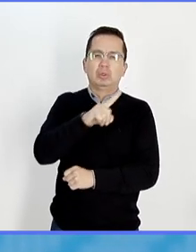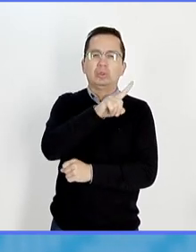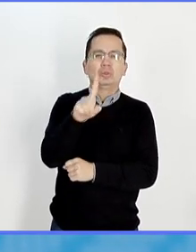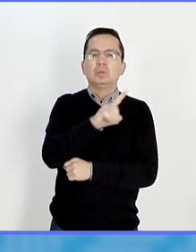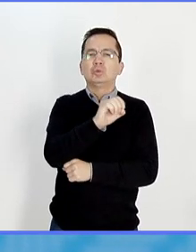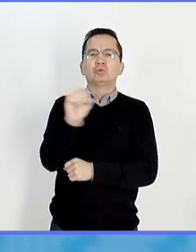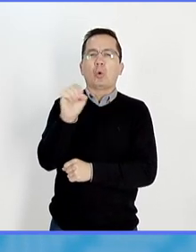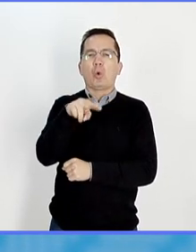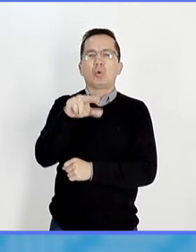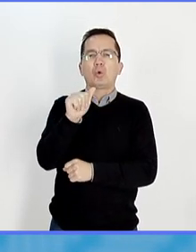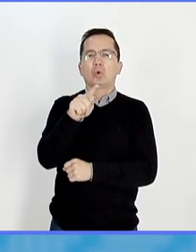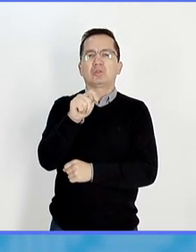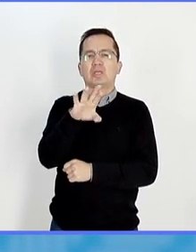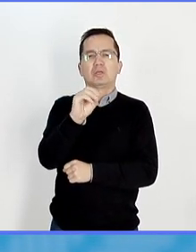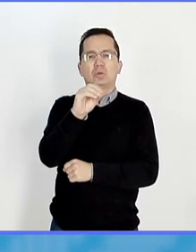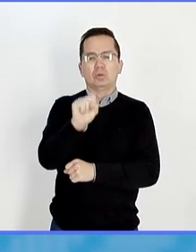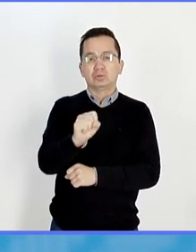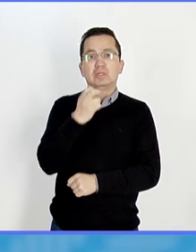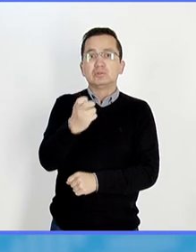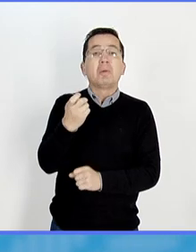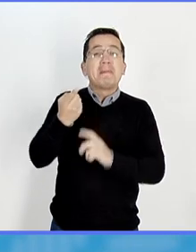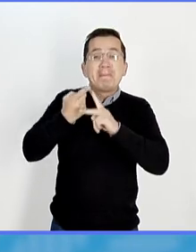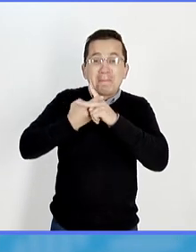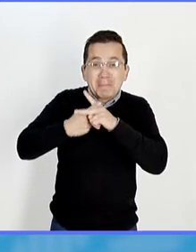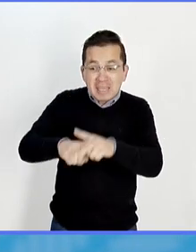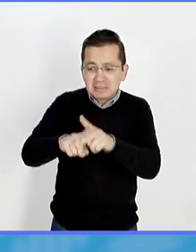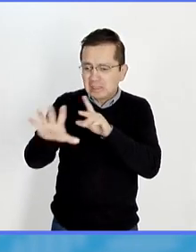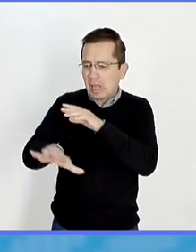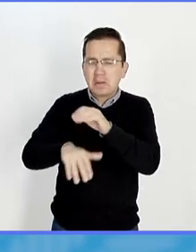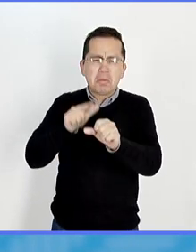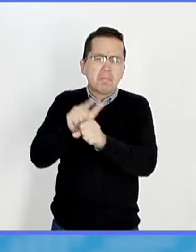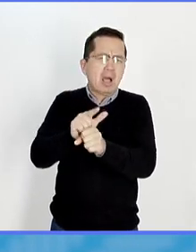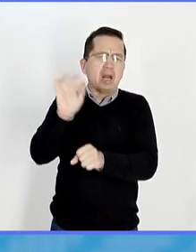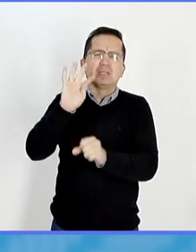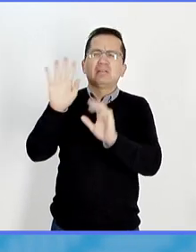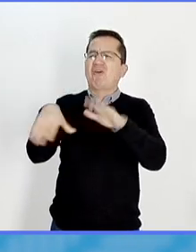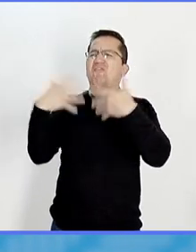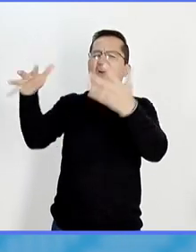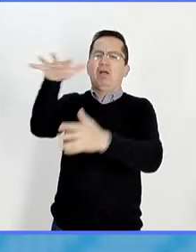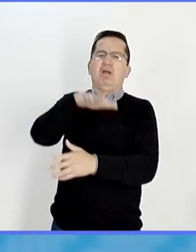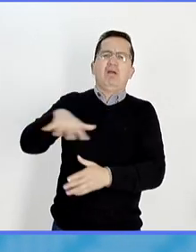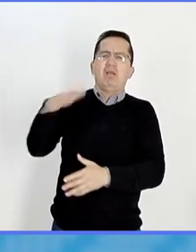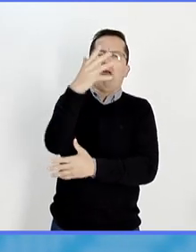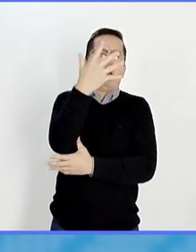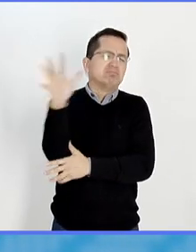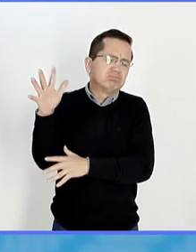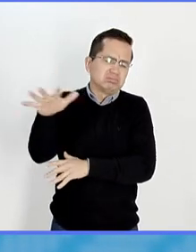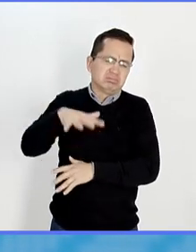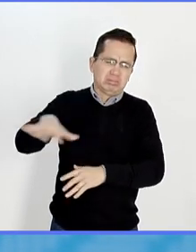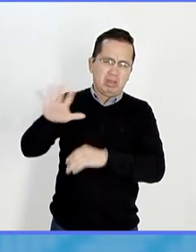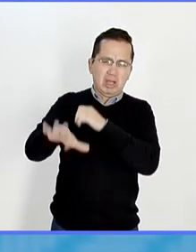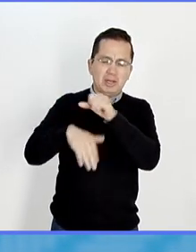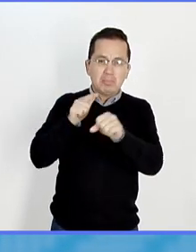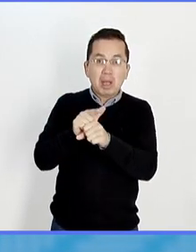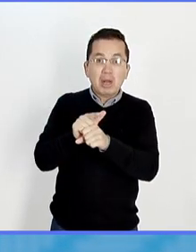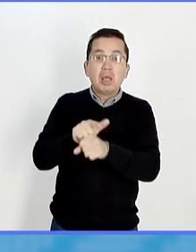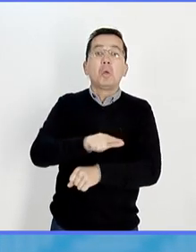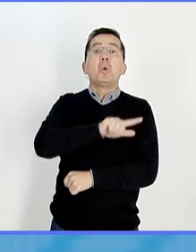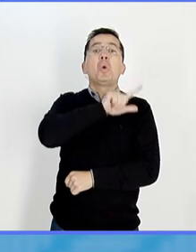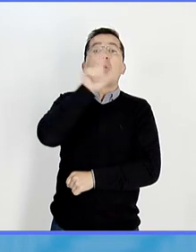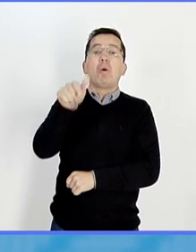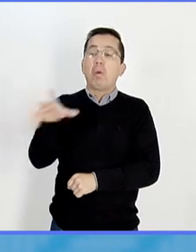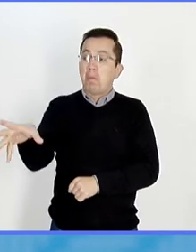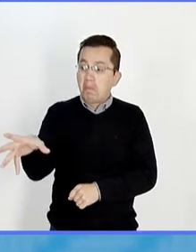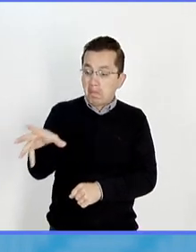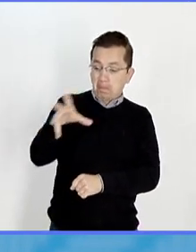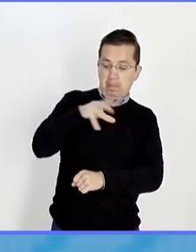inicialmente tienen su huésped como un animal salvaje, etcétera, y pueden pasar al hombre por un brinco